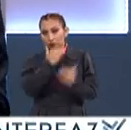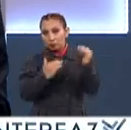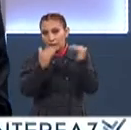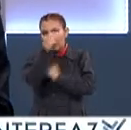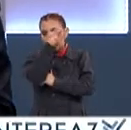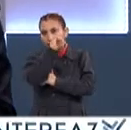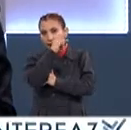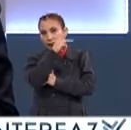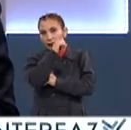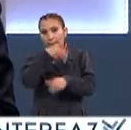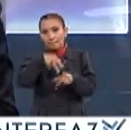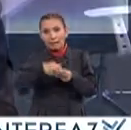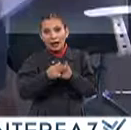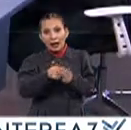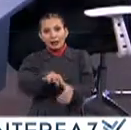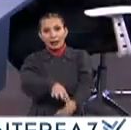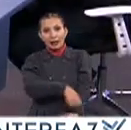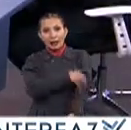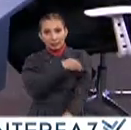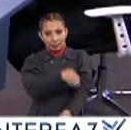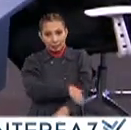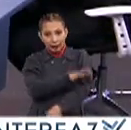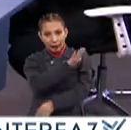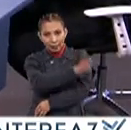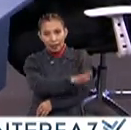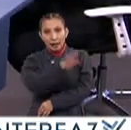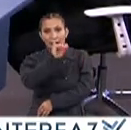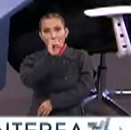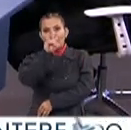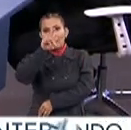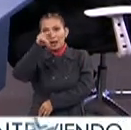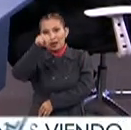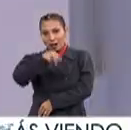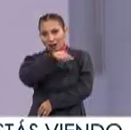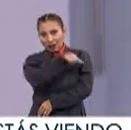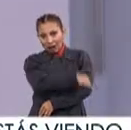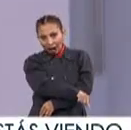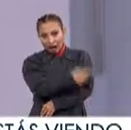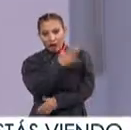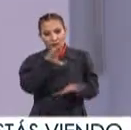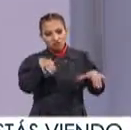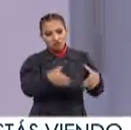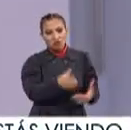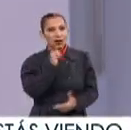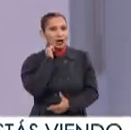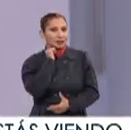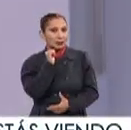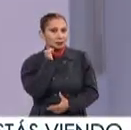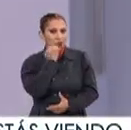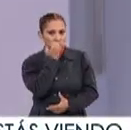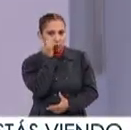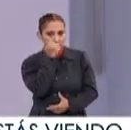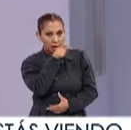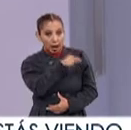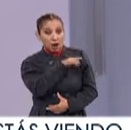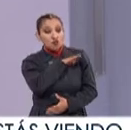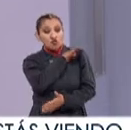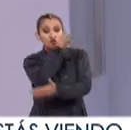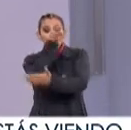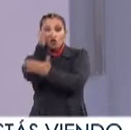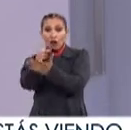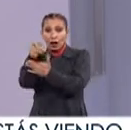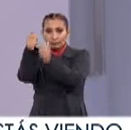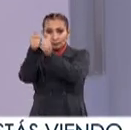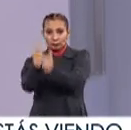Superior De Ingeniería Mecánica Y Eléctrica Del Instituto Politécnico Nacional Unidad Azcapo Salgo Quien tuvo la oportunidad De hacer una